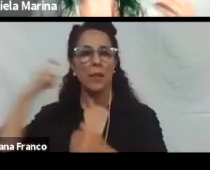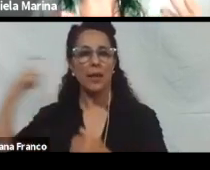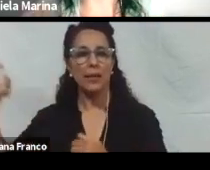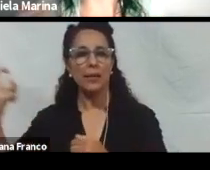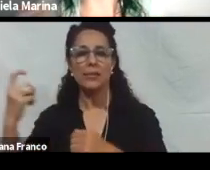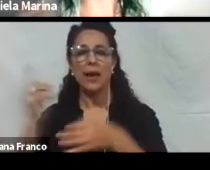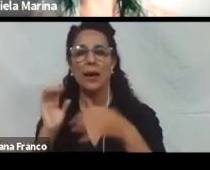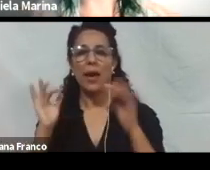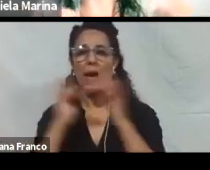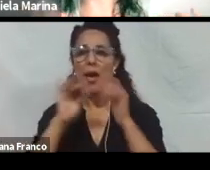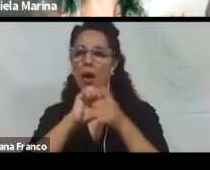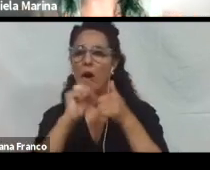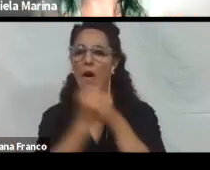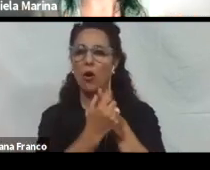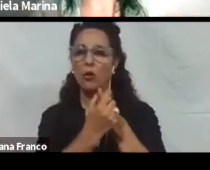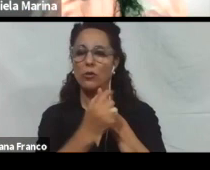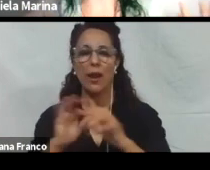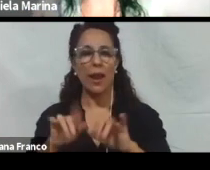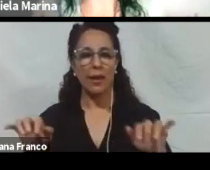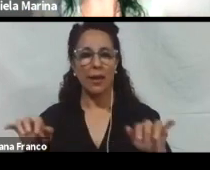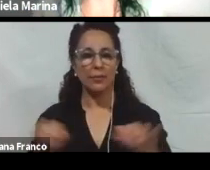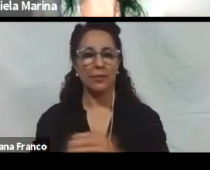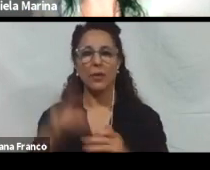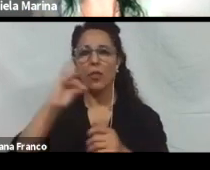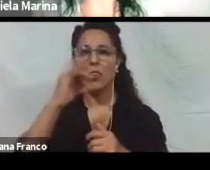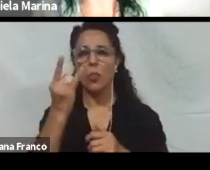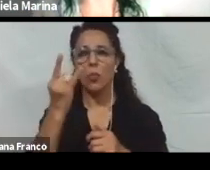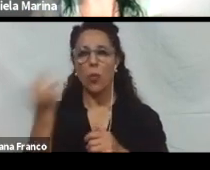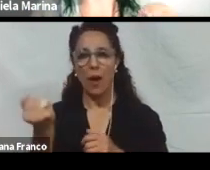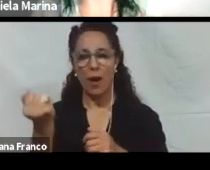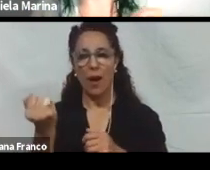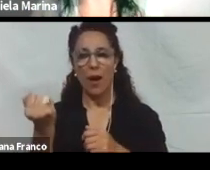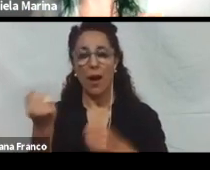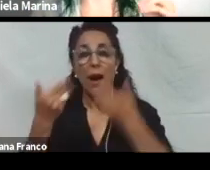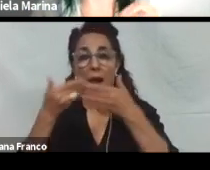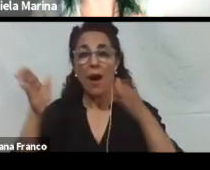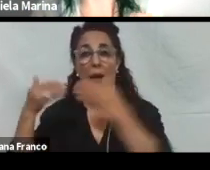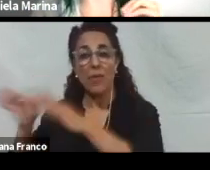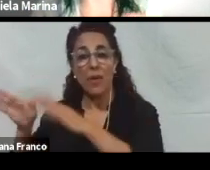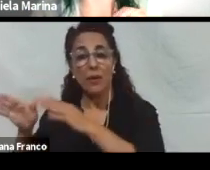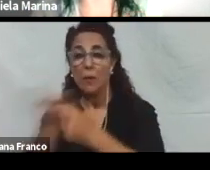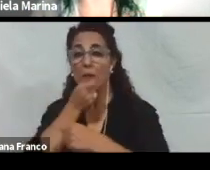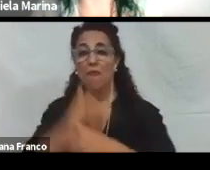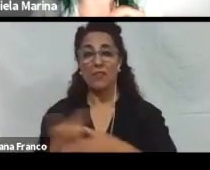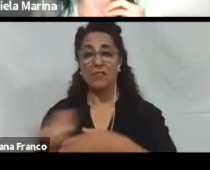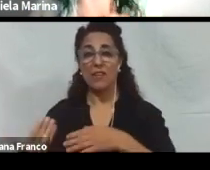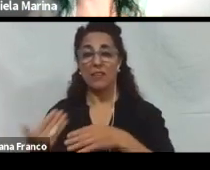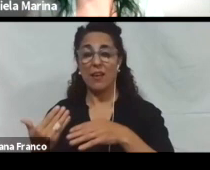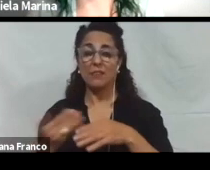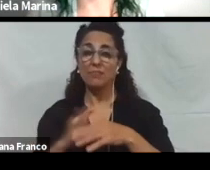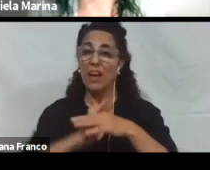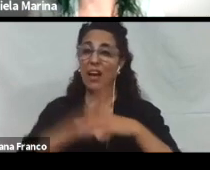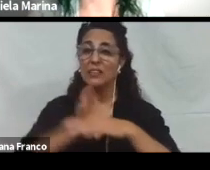especificaciones o estándares abiertos para facilitar exclusivamente las actividades del aprendizaje